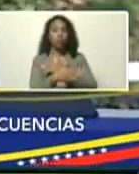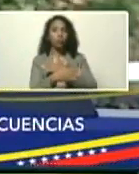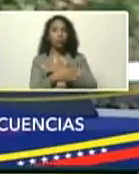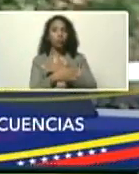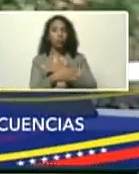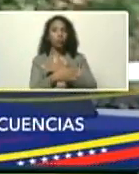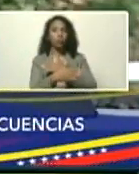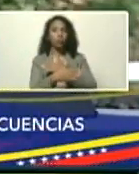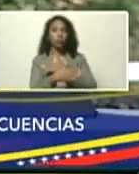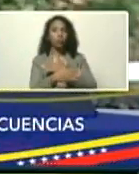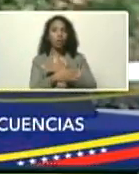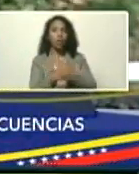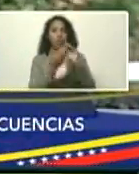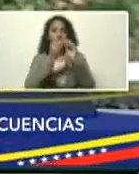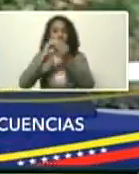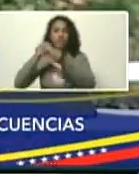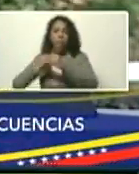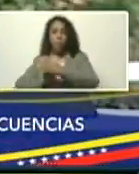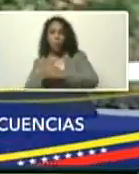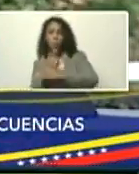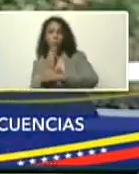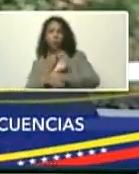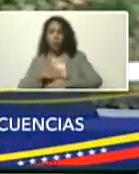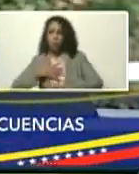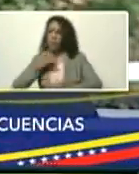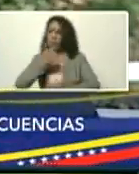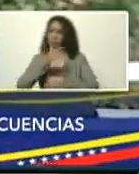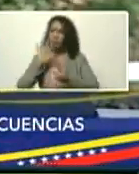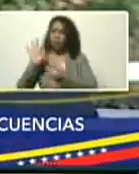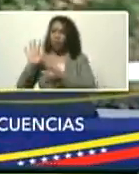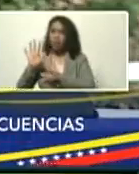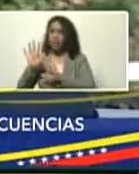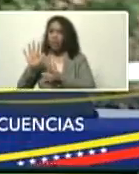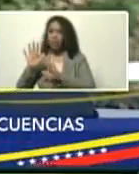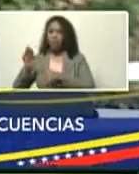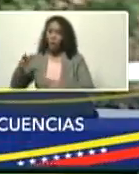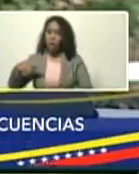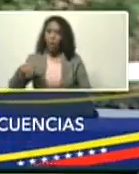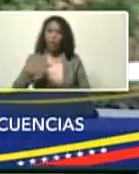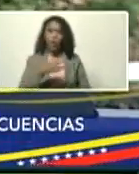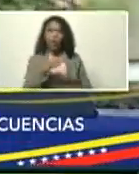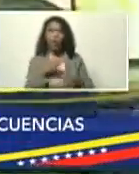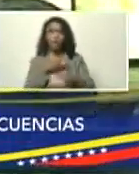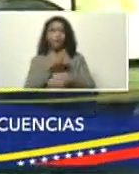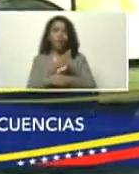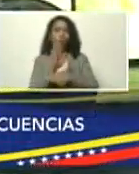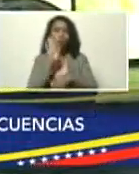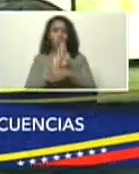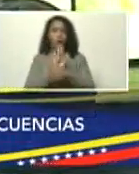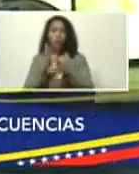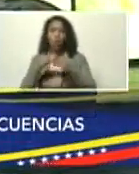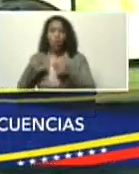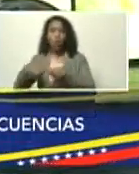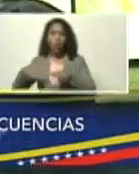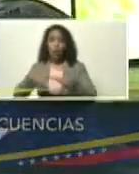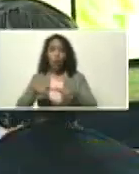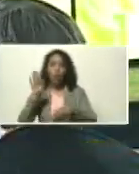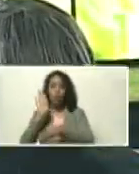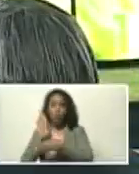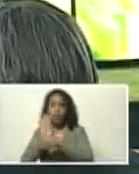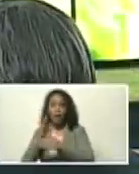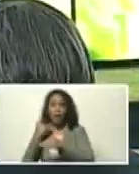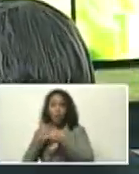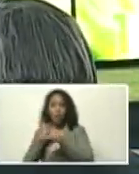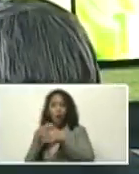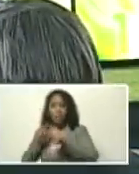re, arborización, se puede decir, de las cuencas, si vamos a cuidar, todas las cuencas, como quien cuida, un niño,